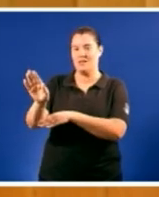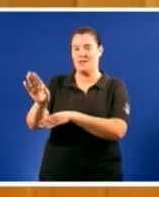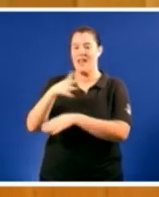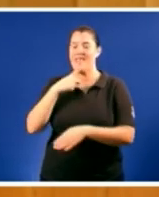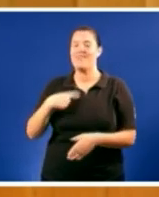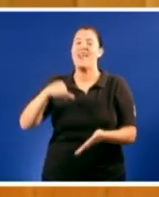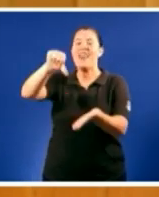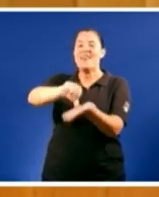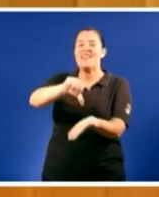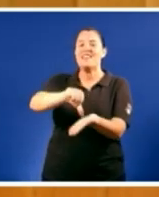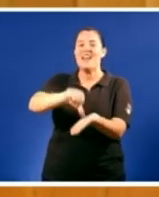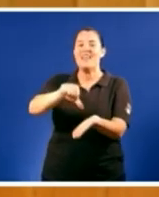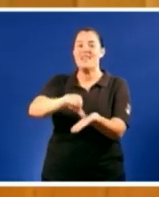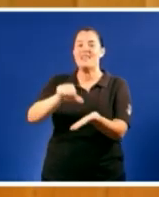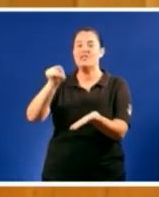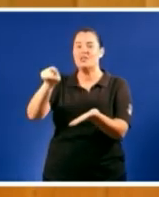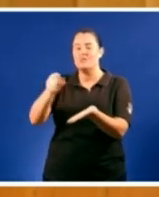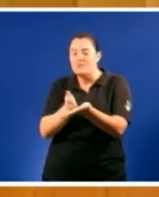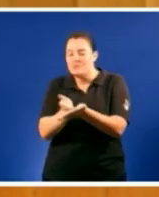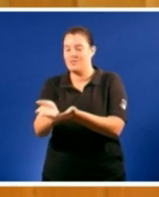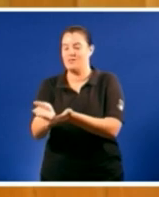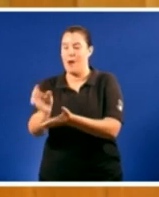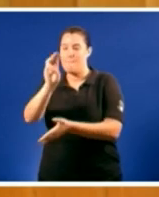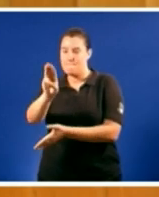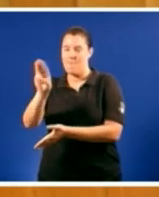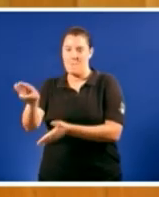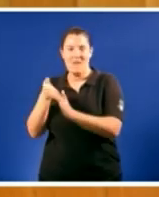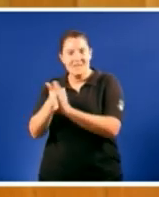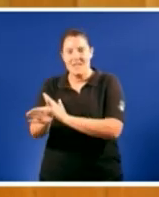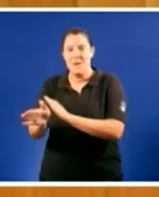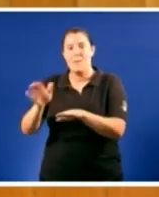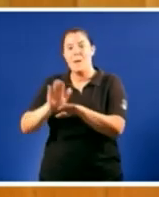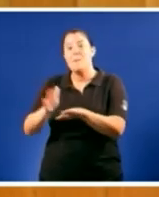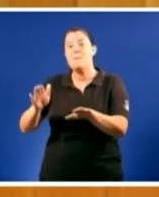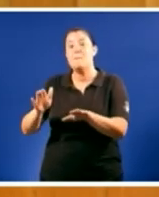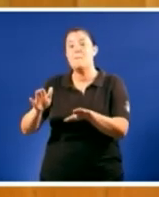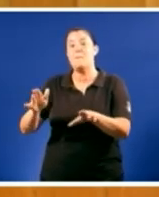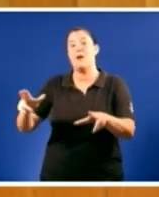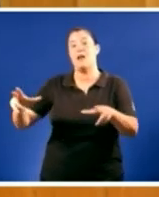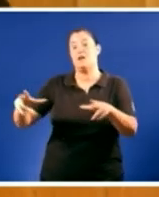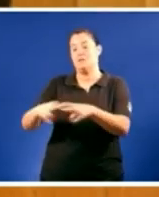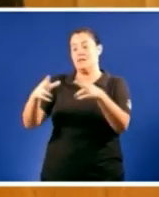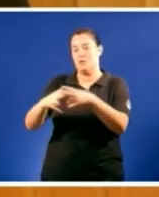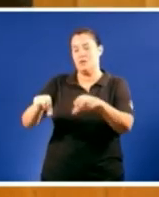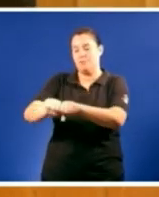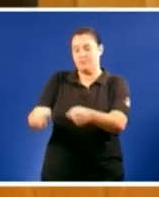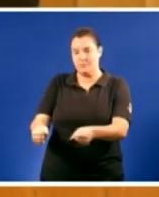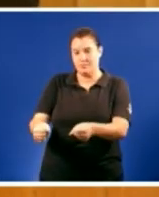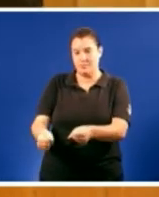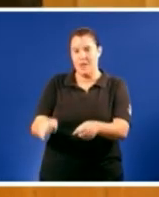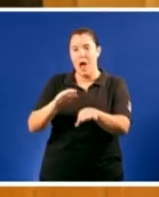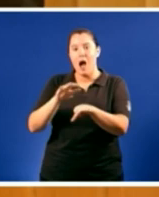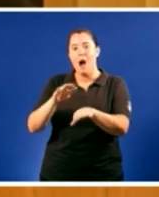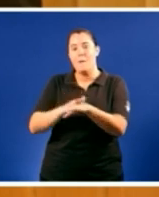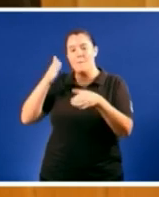foi a vía que usou o seu partido para desmontar o Estado Social para concentrar